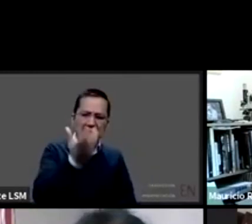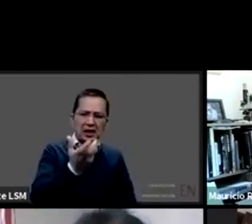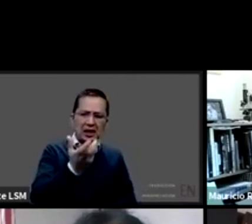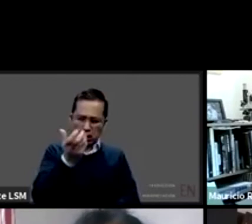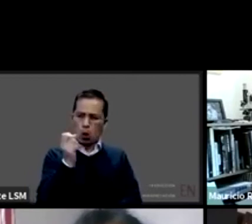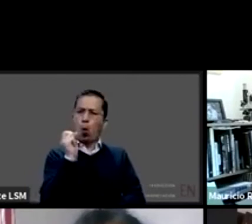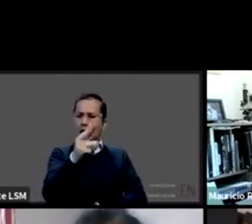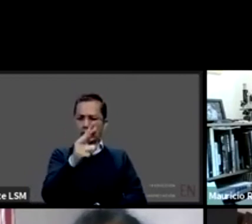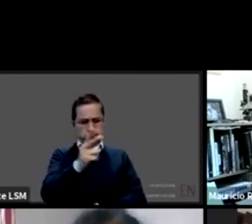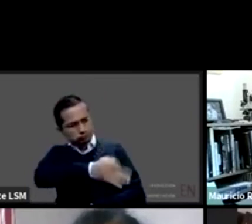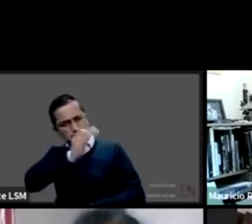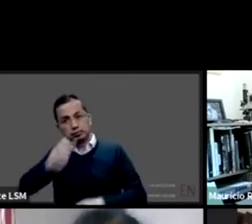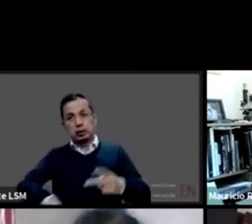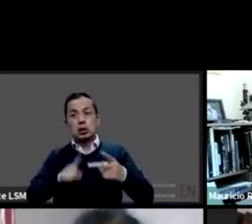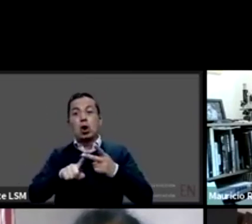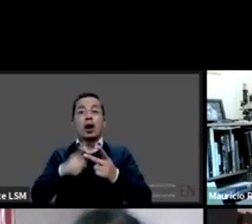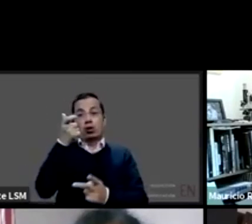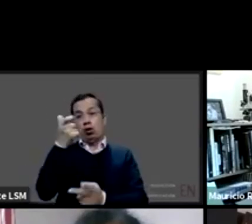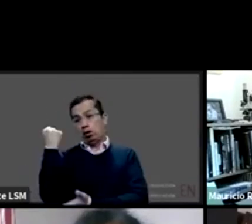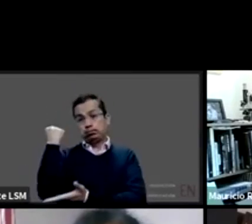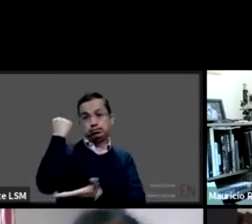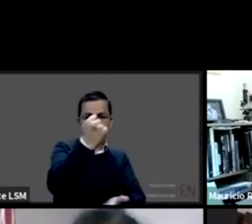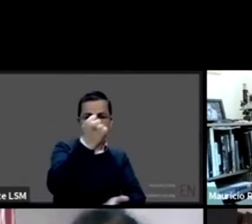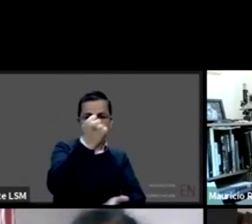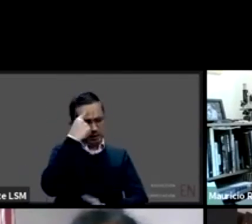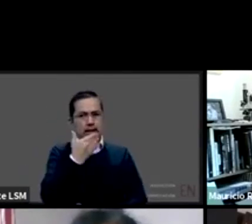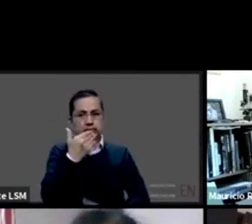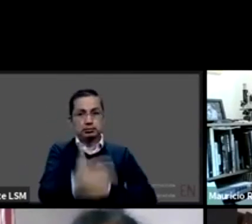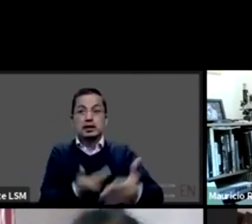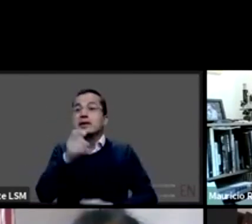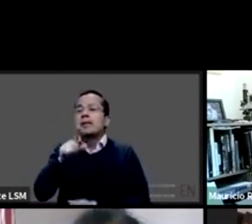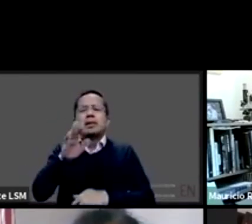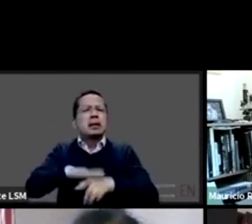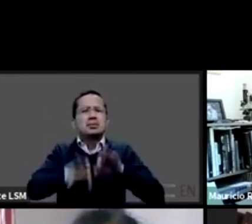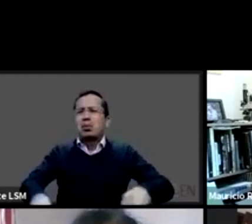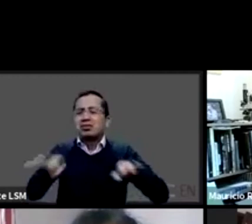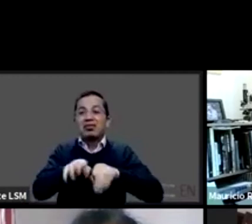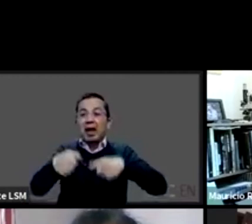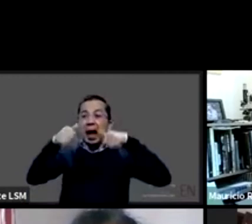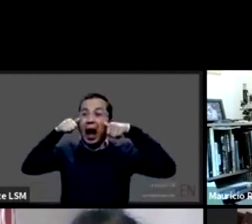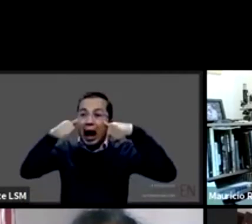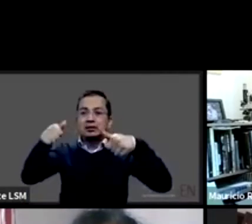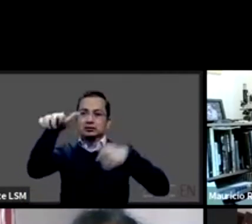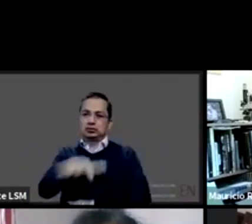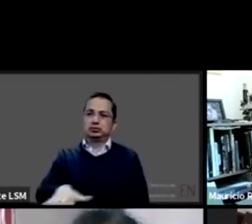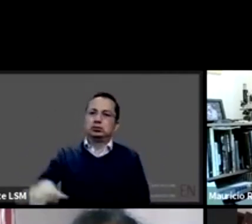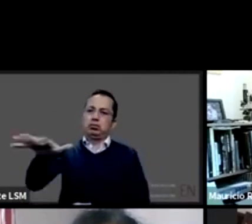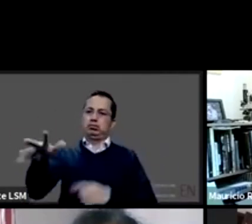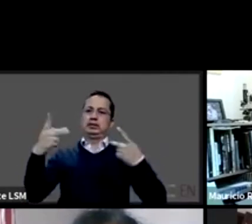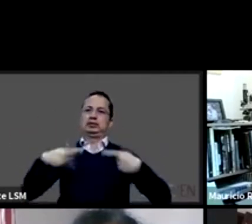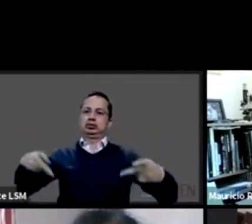escuchar a los que más saben. En este caso, voy a poner solo un nombre, no solo porque está aquí, sino porque